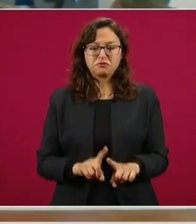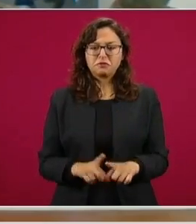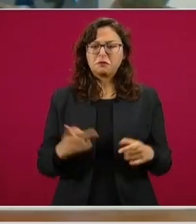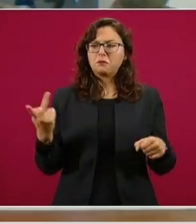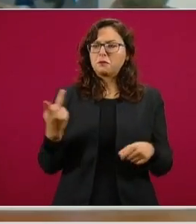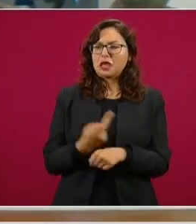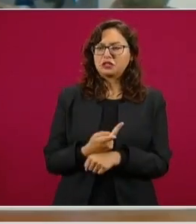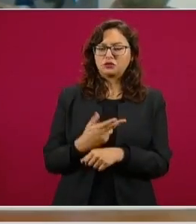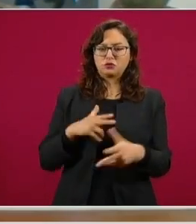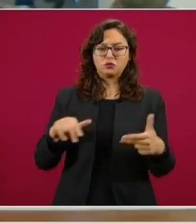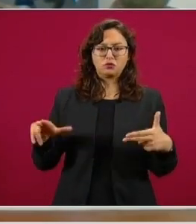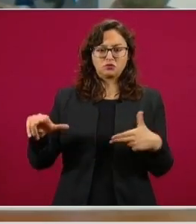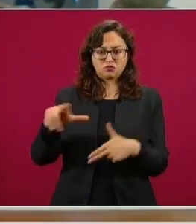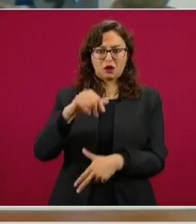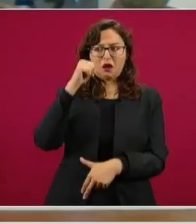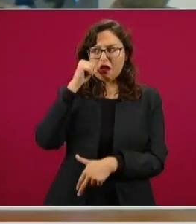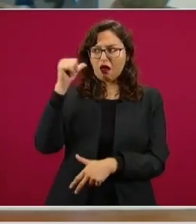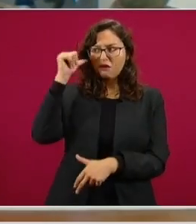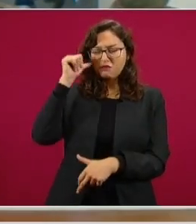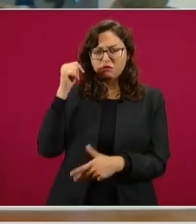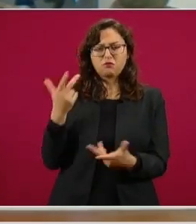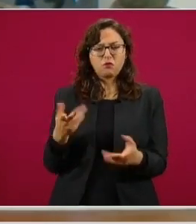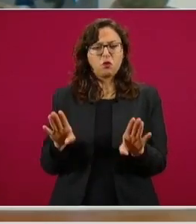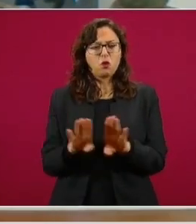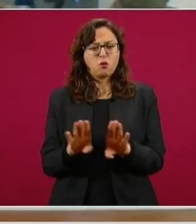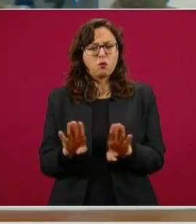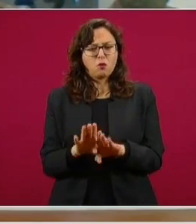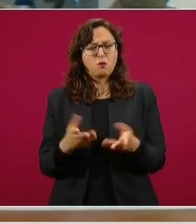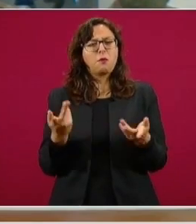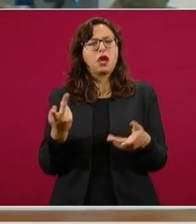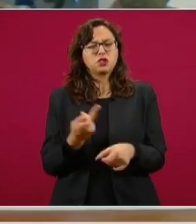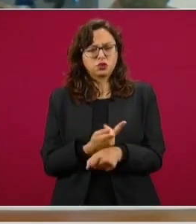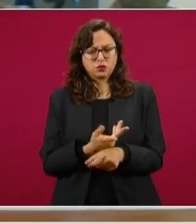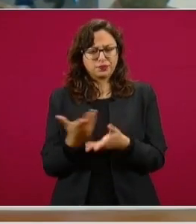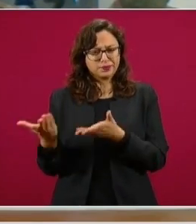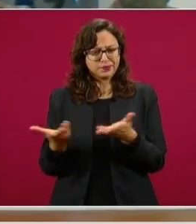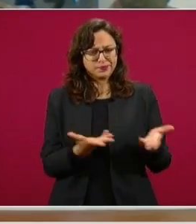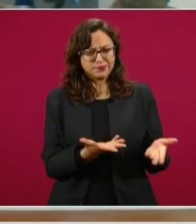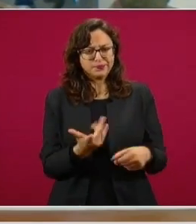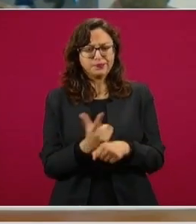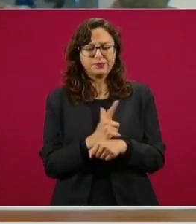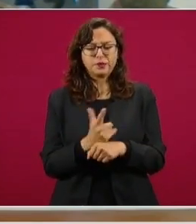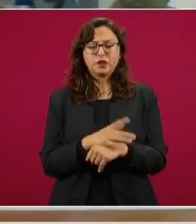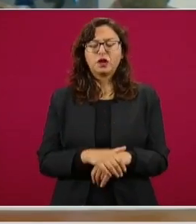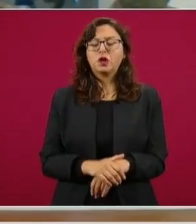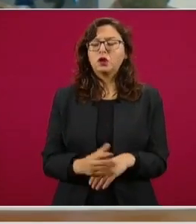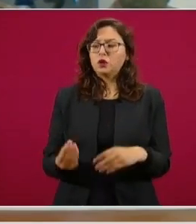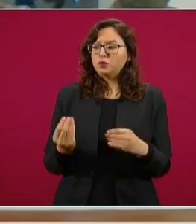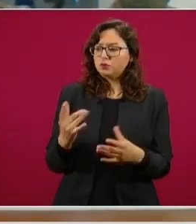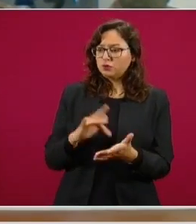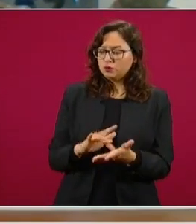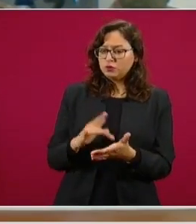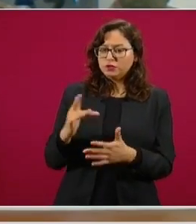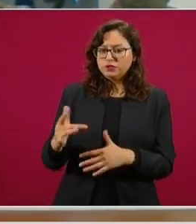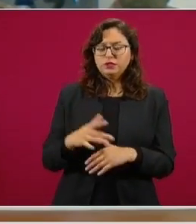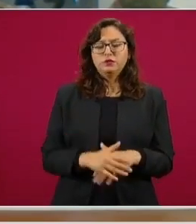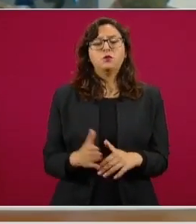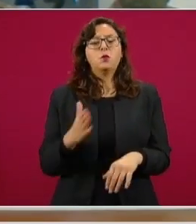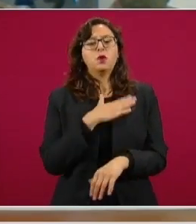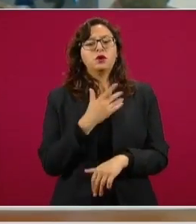meteoro el día de ayer. Por favor, licenciada. Muchas gracias, almirante Ojeda. Muy buenos días, señor presidente.